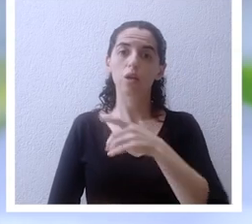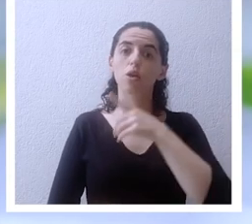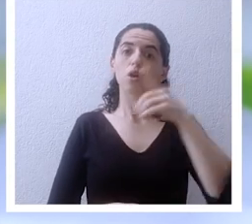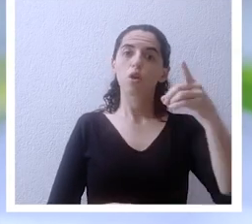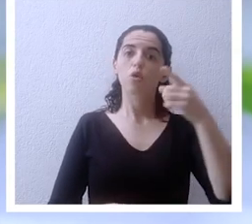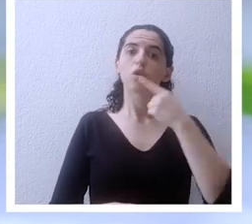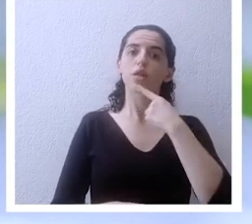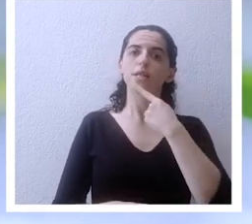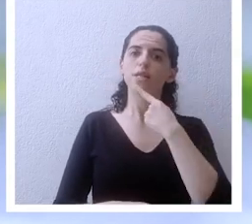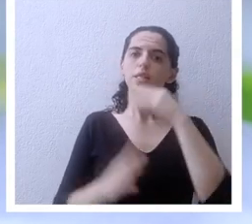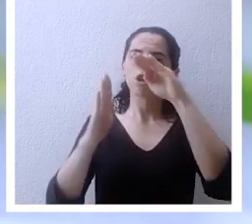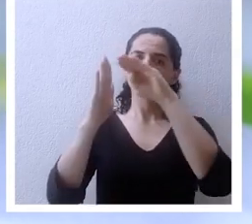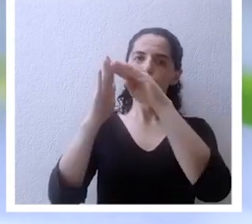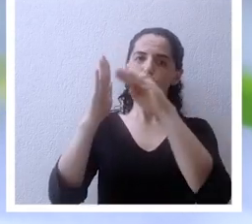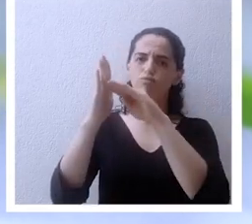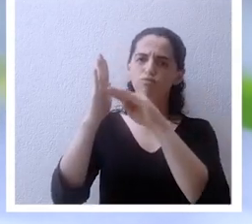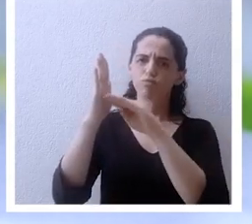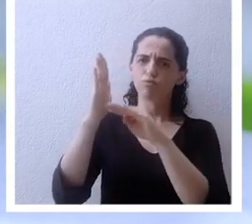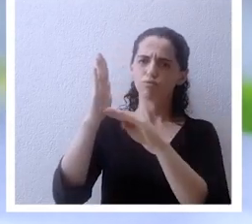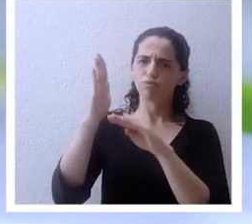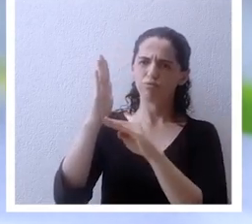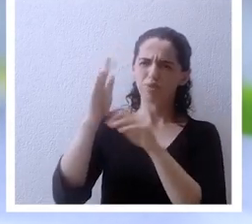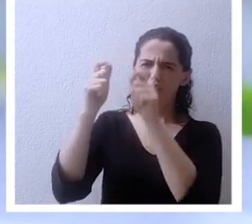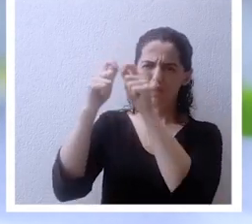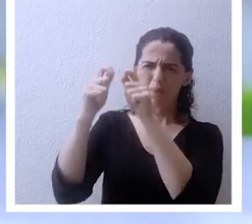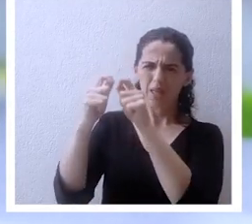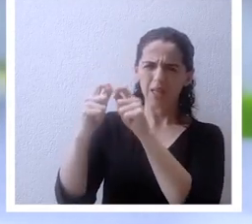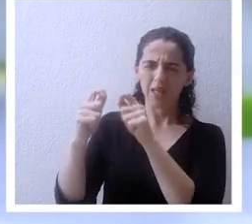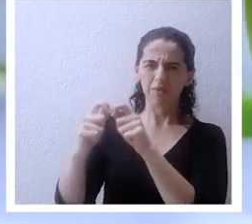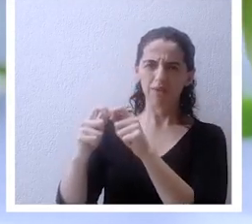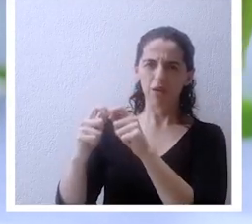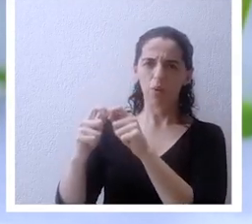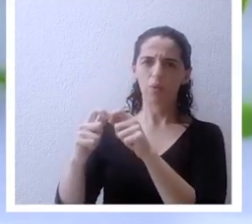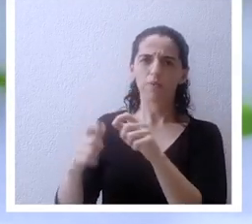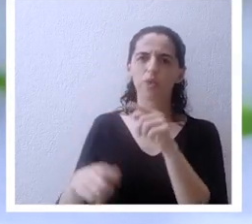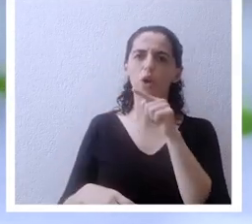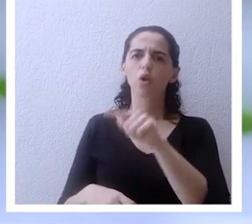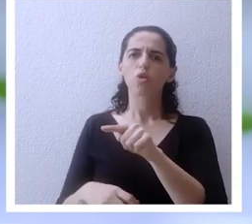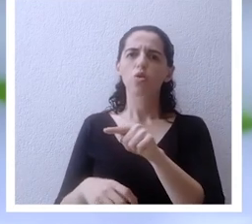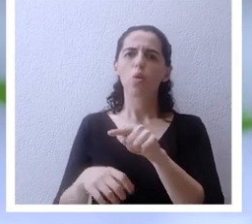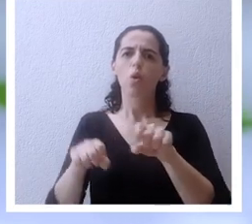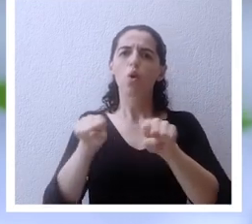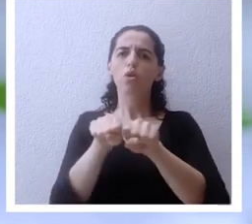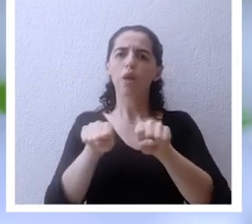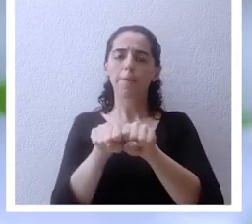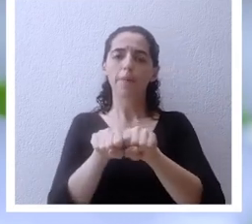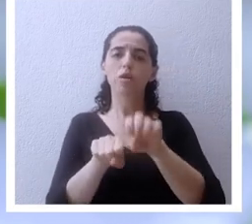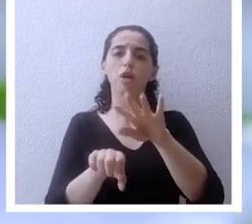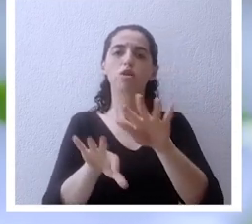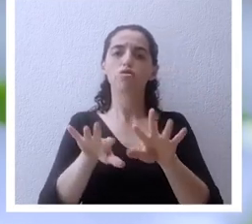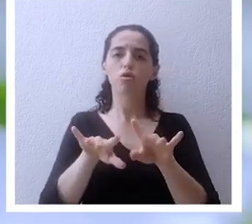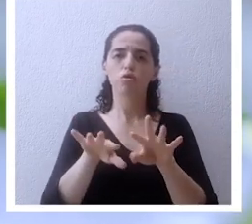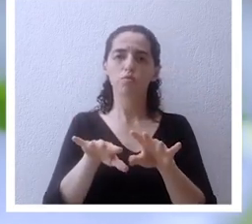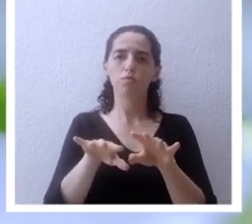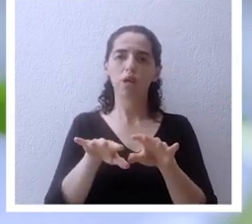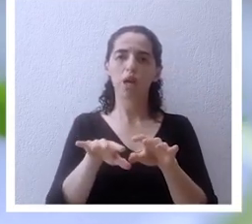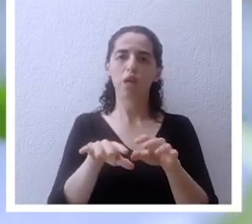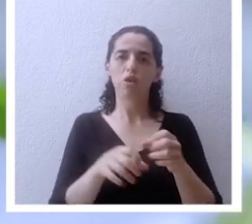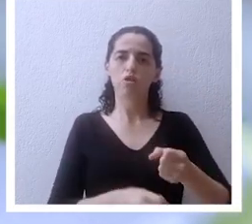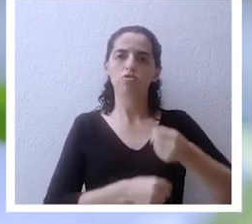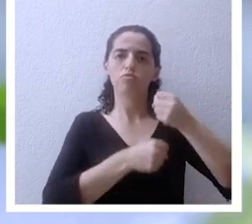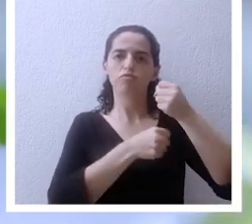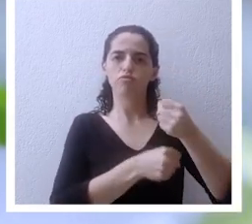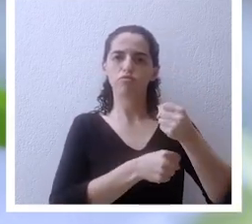específicas dice lo comeréis así ceñidos vuestros lomos vuestro calzado en vuestros pies y vuestro bordón en vuestra mano